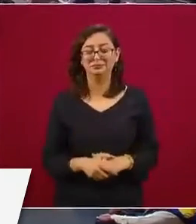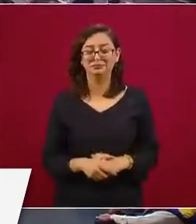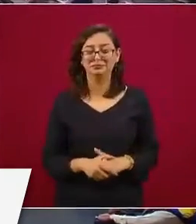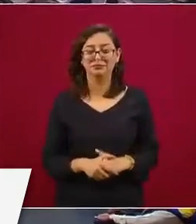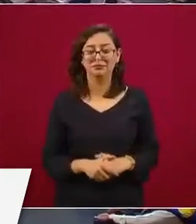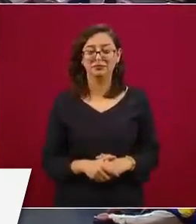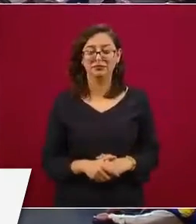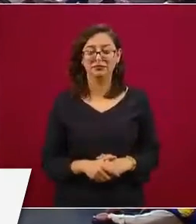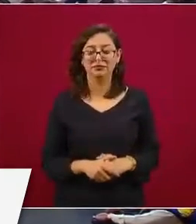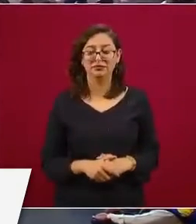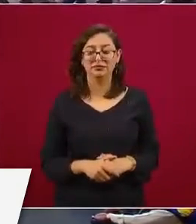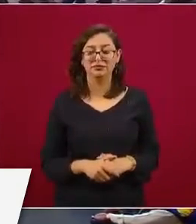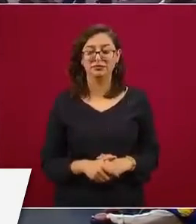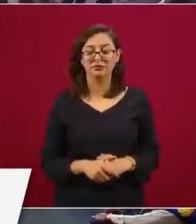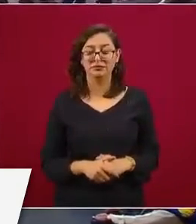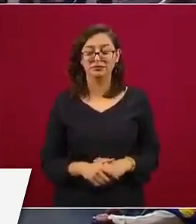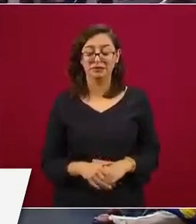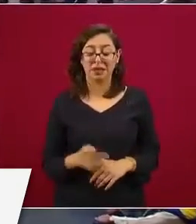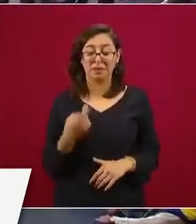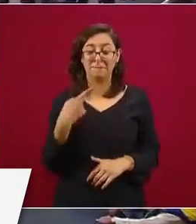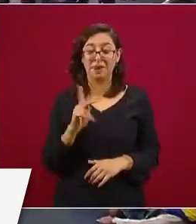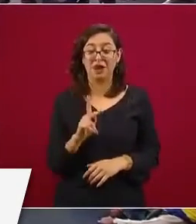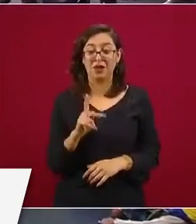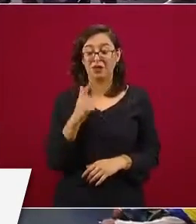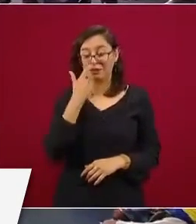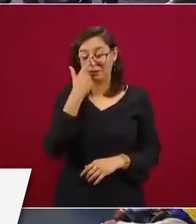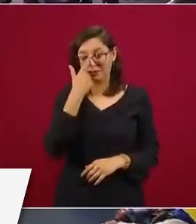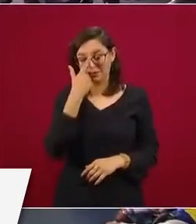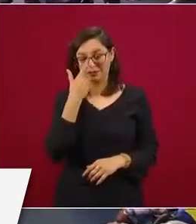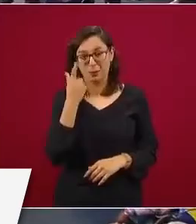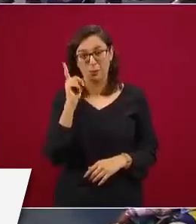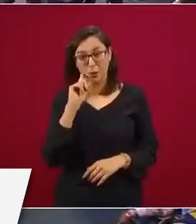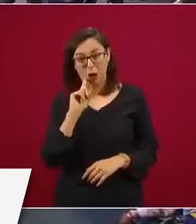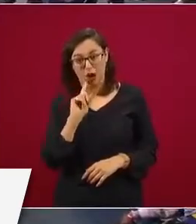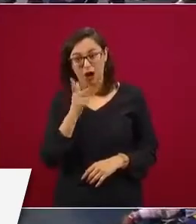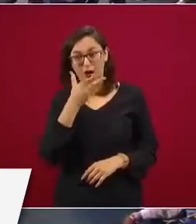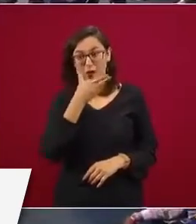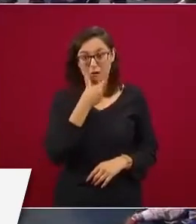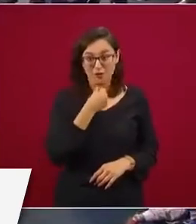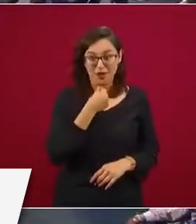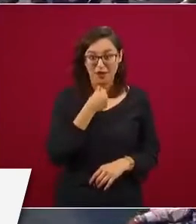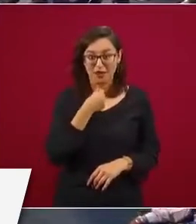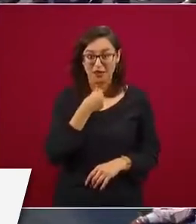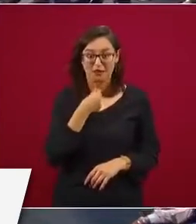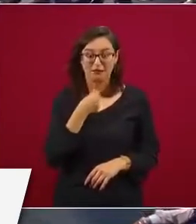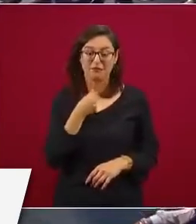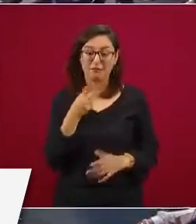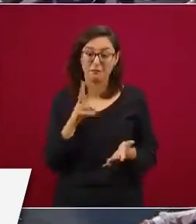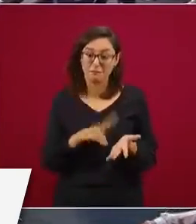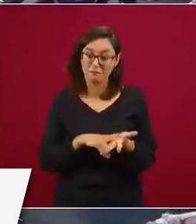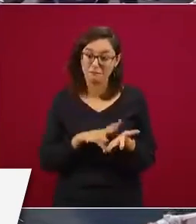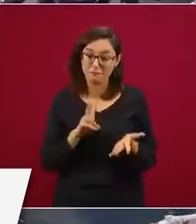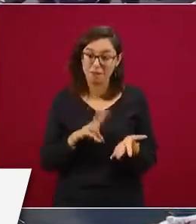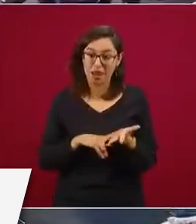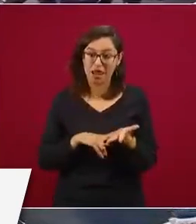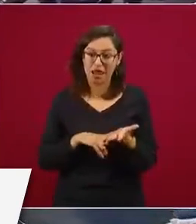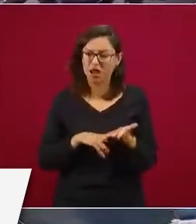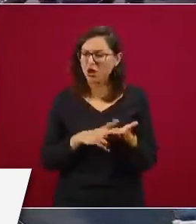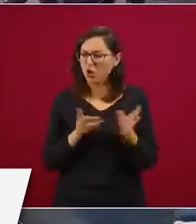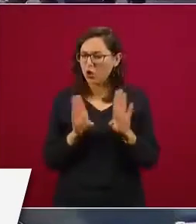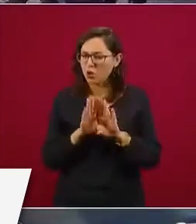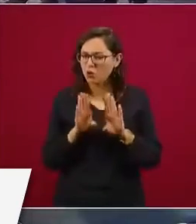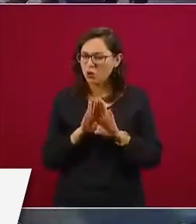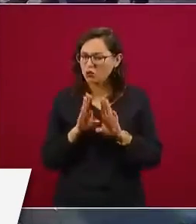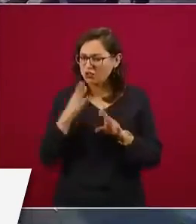la grandeza de las mujeres y de los hombres se mide